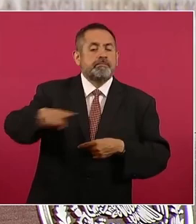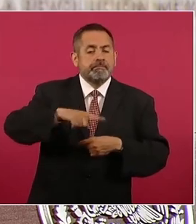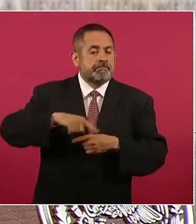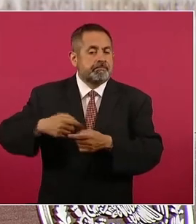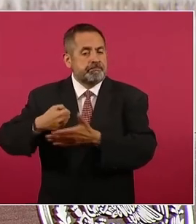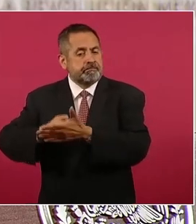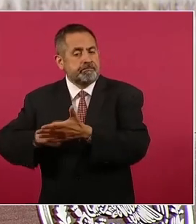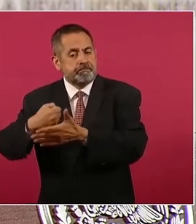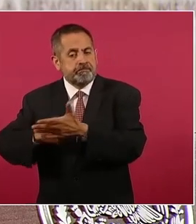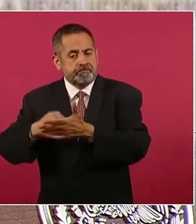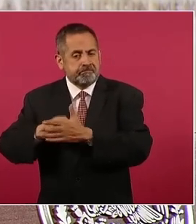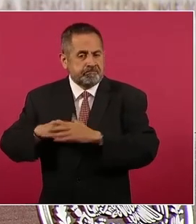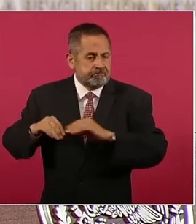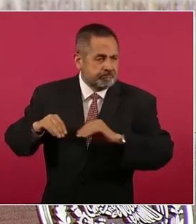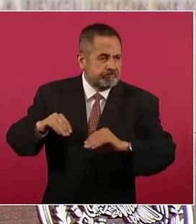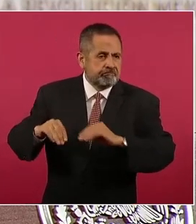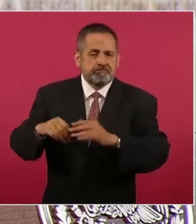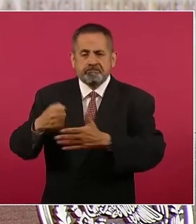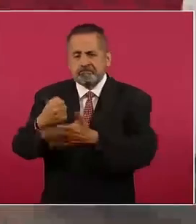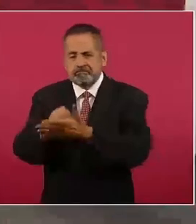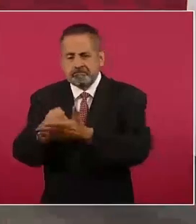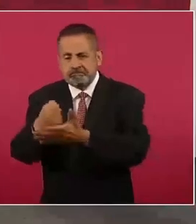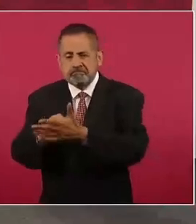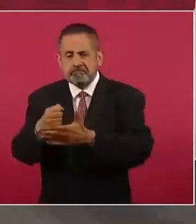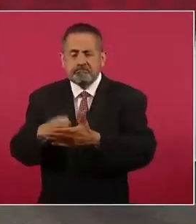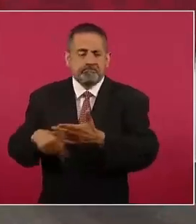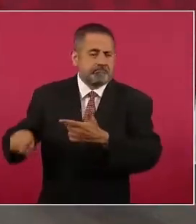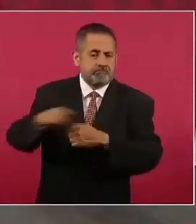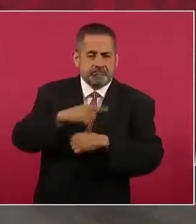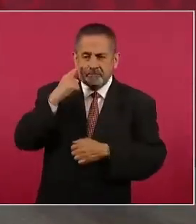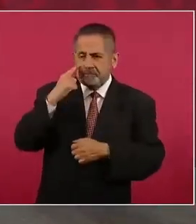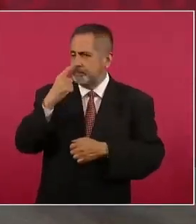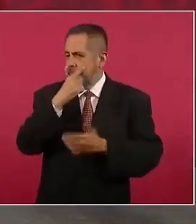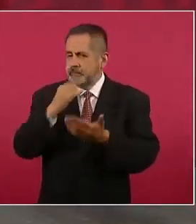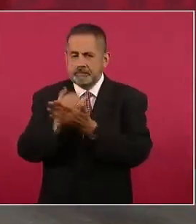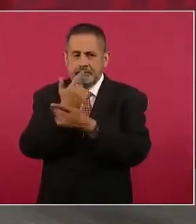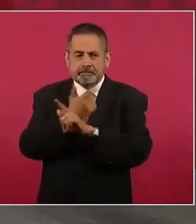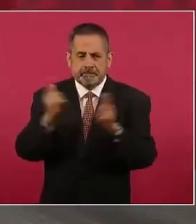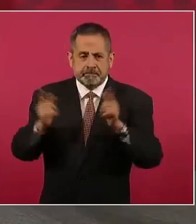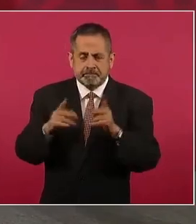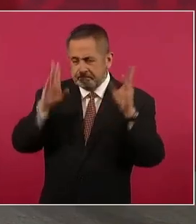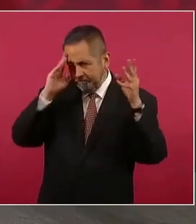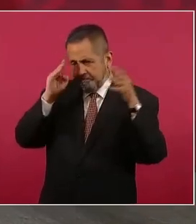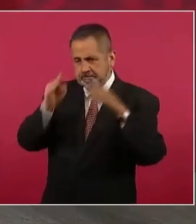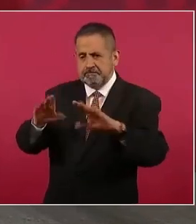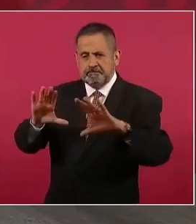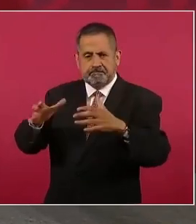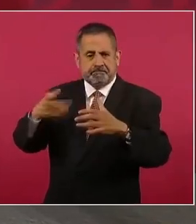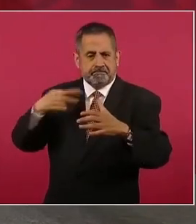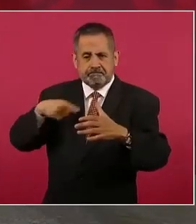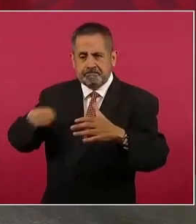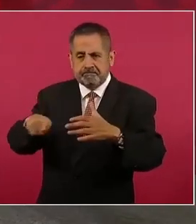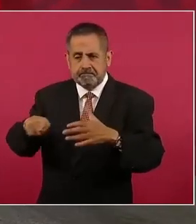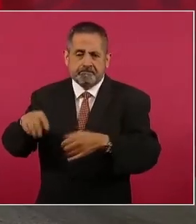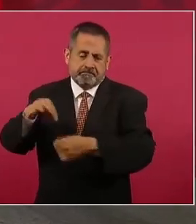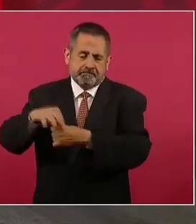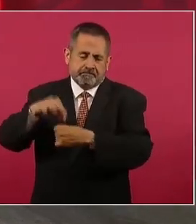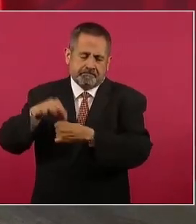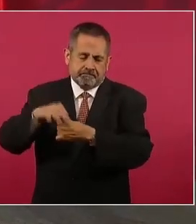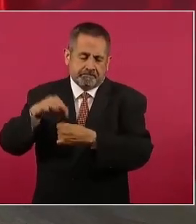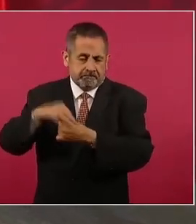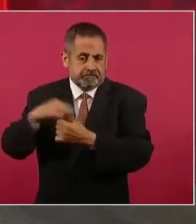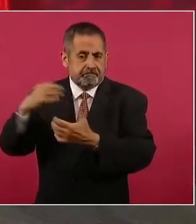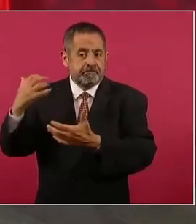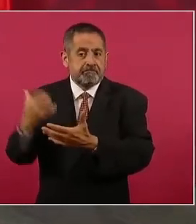los movimientos democráticos con dimensión social en nuestra